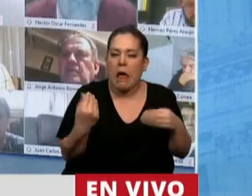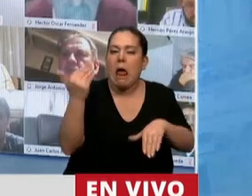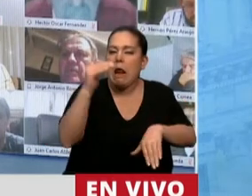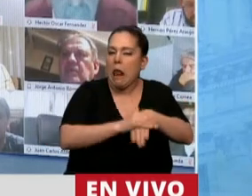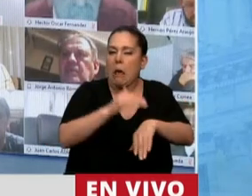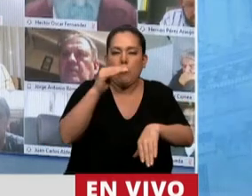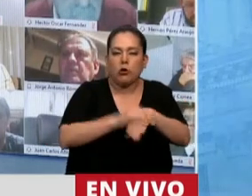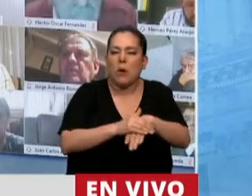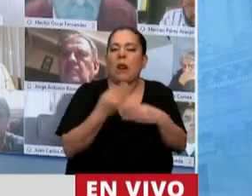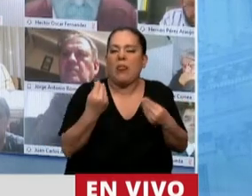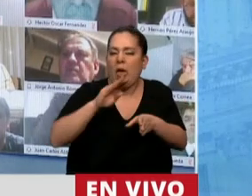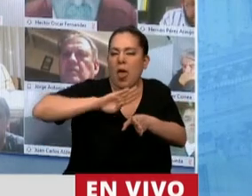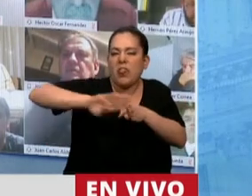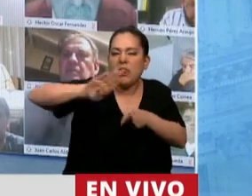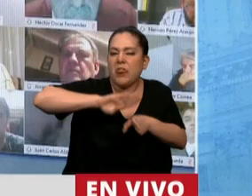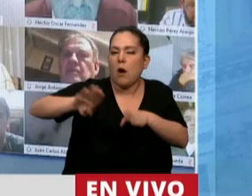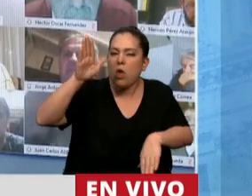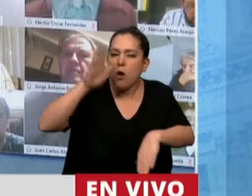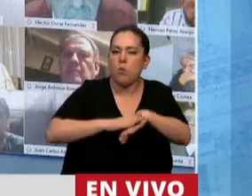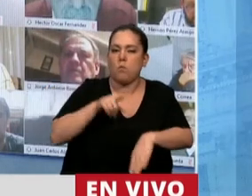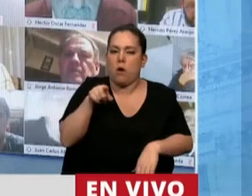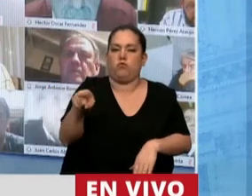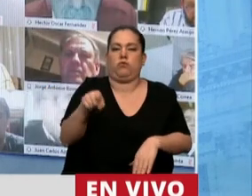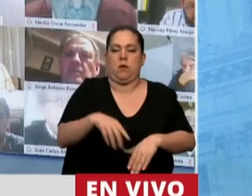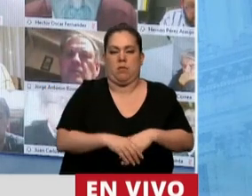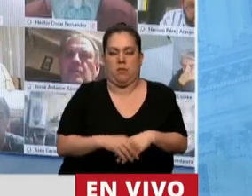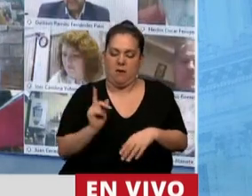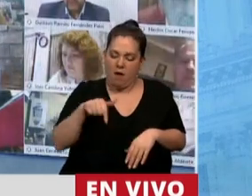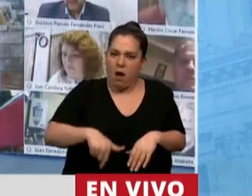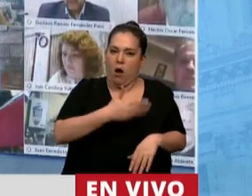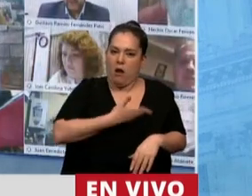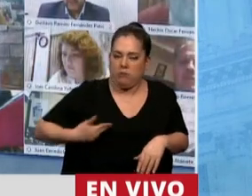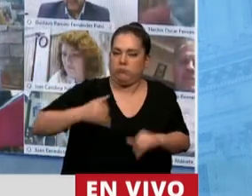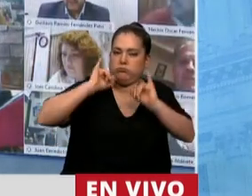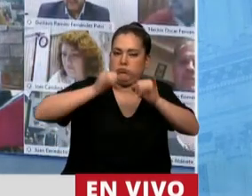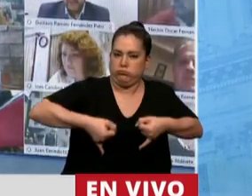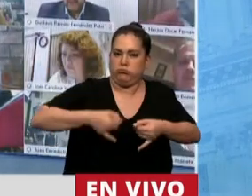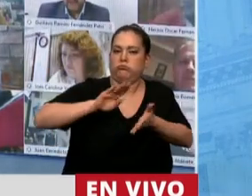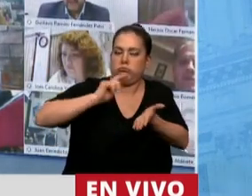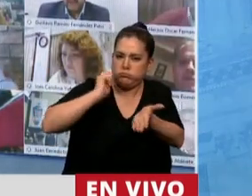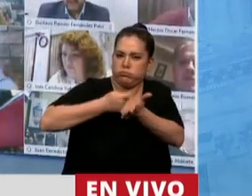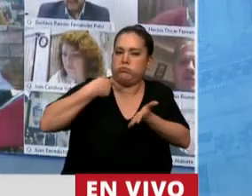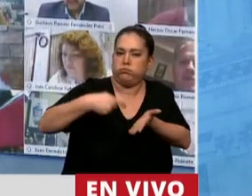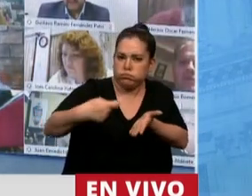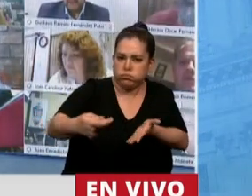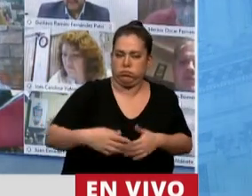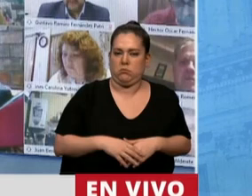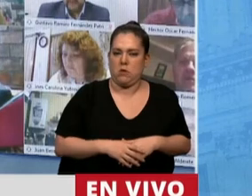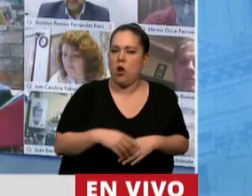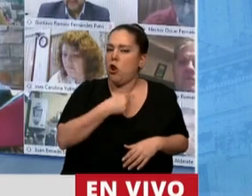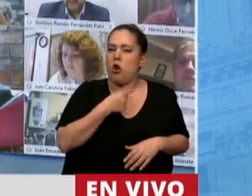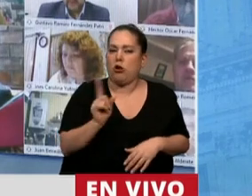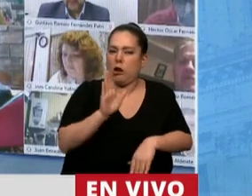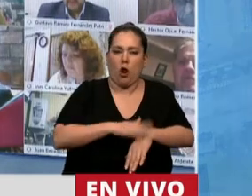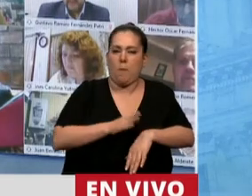deuda externa que ustedes dejaron. Entonces, yo no quiero perder el tiempo